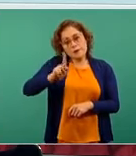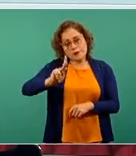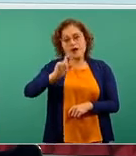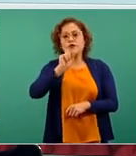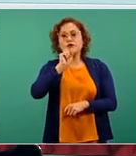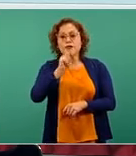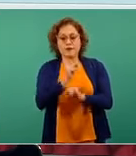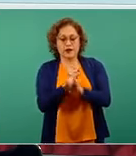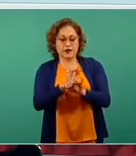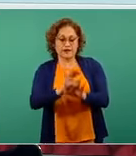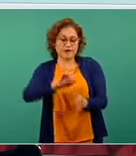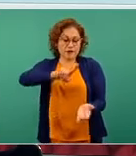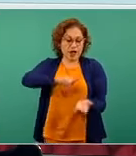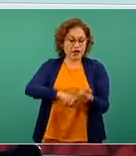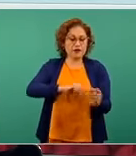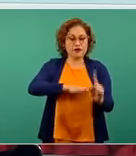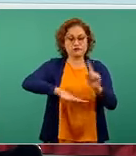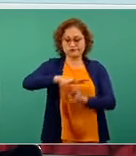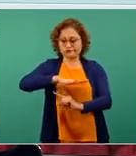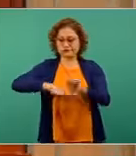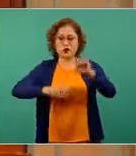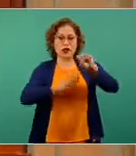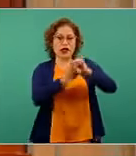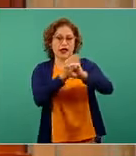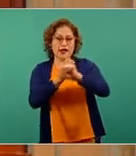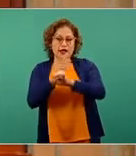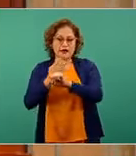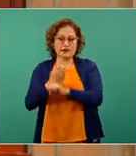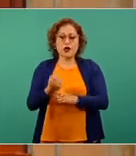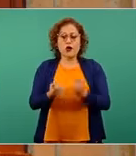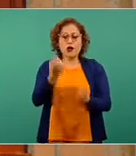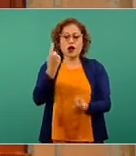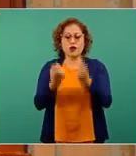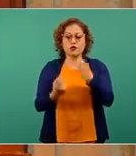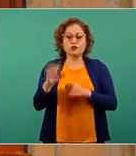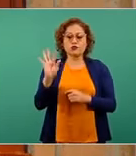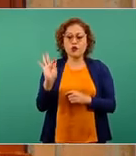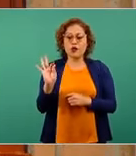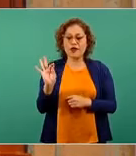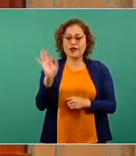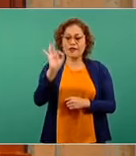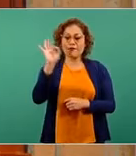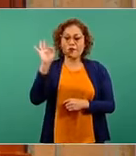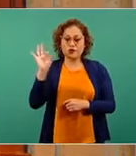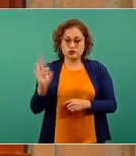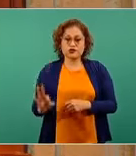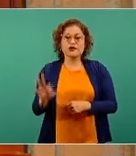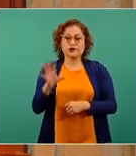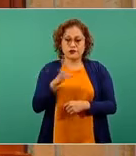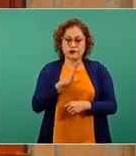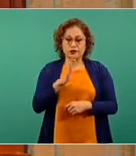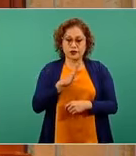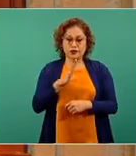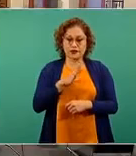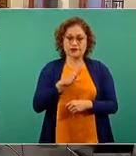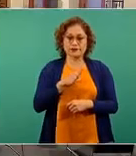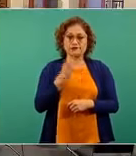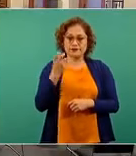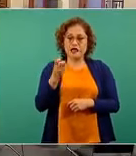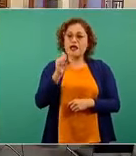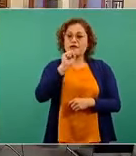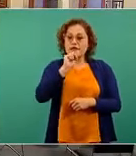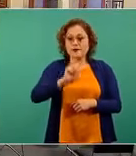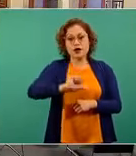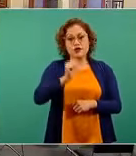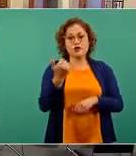federativas que este porcentaje de positividad todavía se encuentra en un 40%, pero asimismo tenemos también entidades federativas